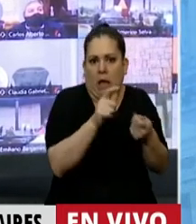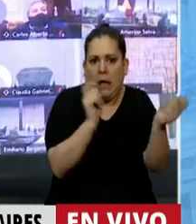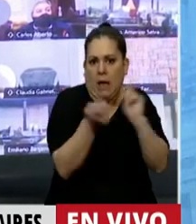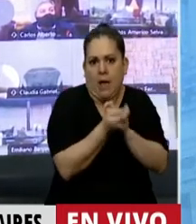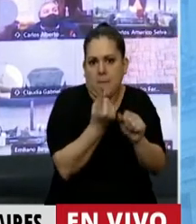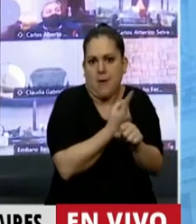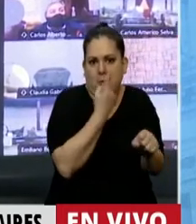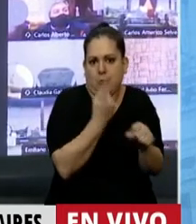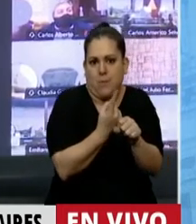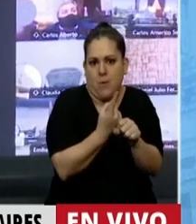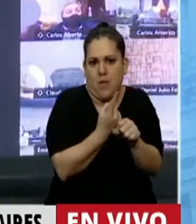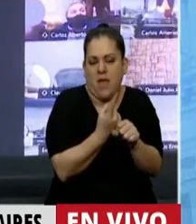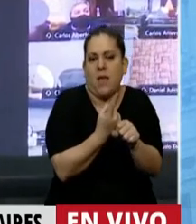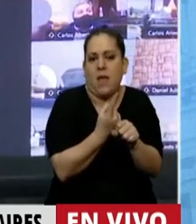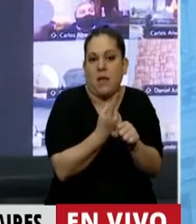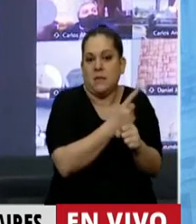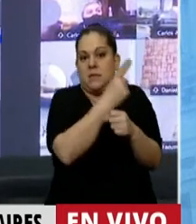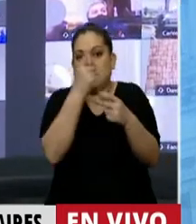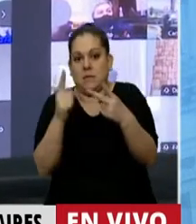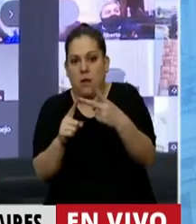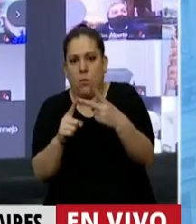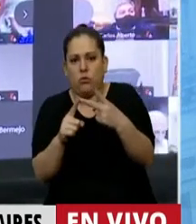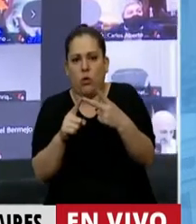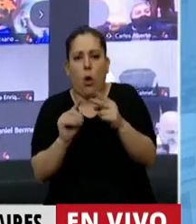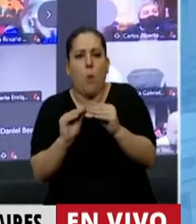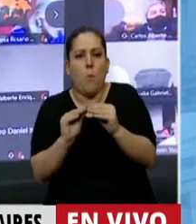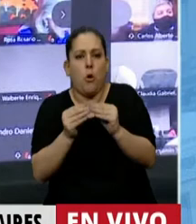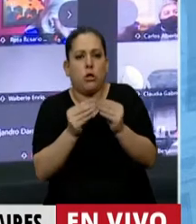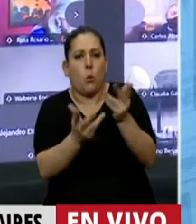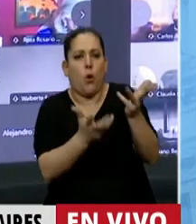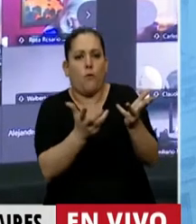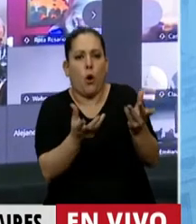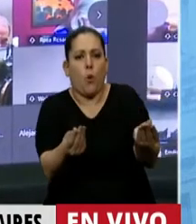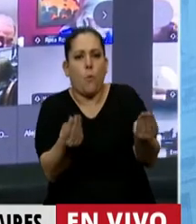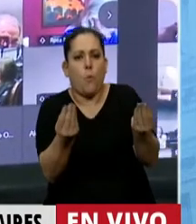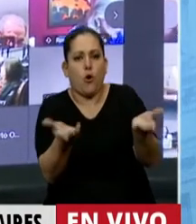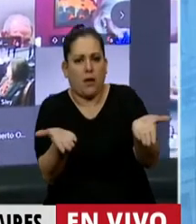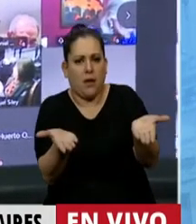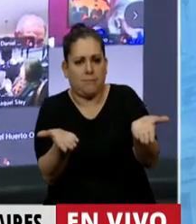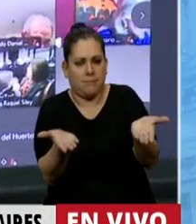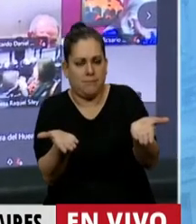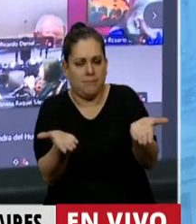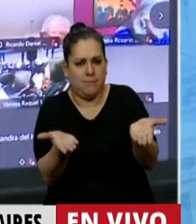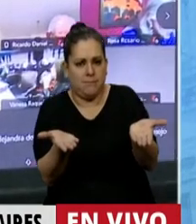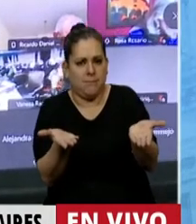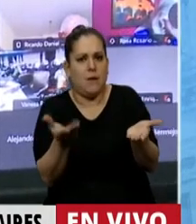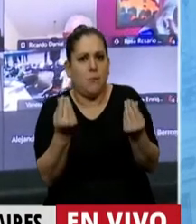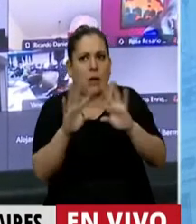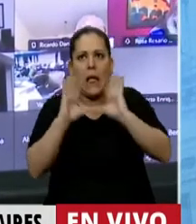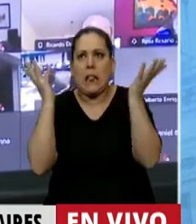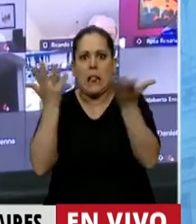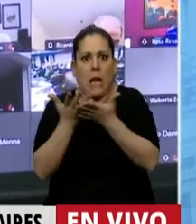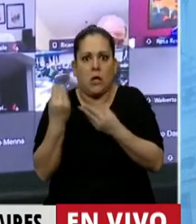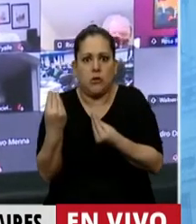con cuál es la causa de esos incendios y también con otras prácticas de depredación del ambiente a nivel internacional